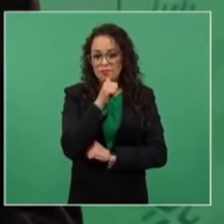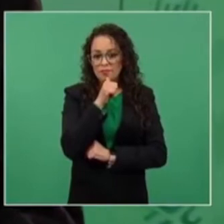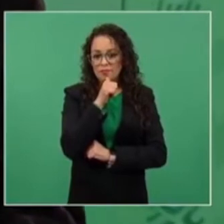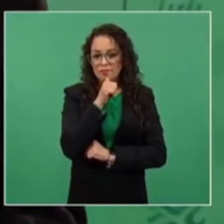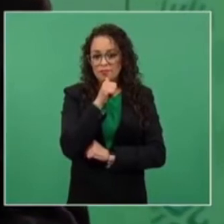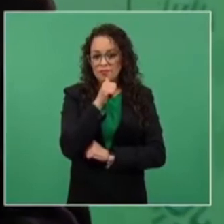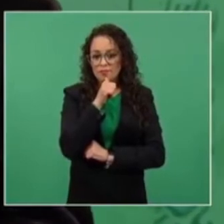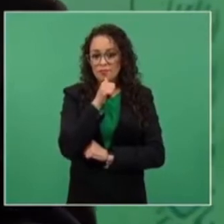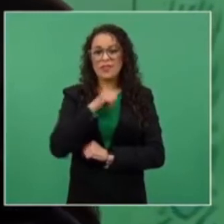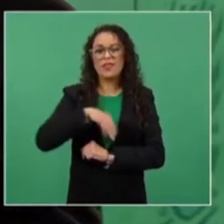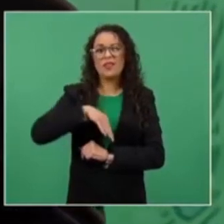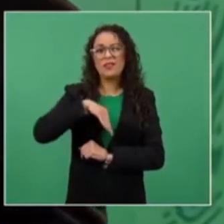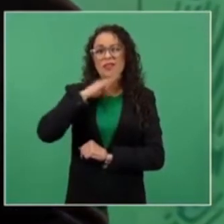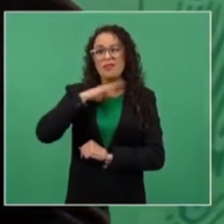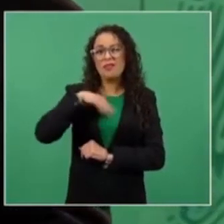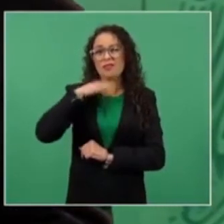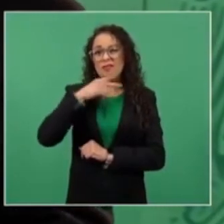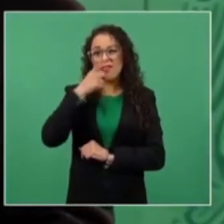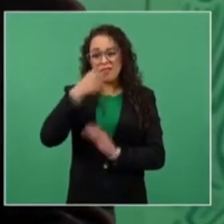entonces